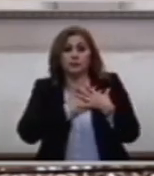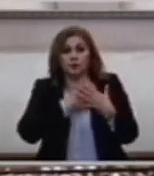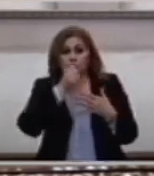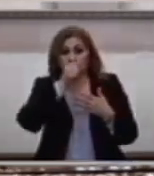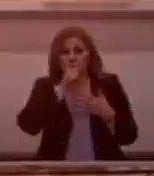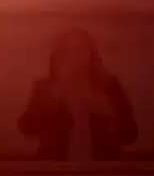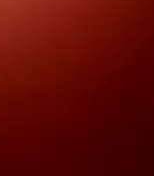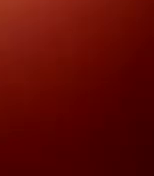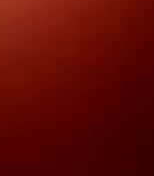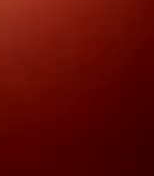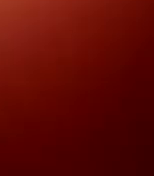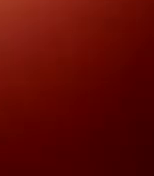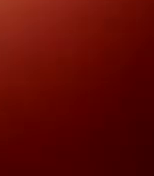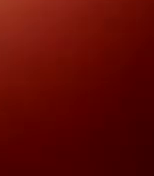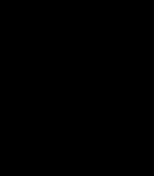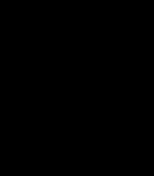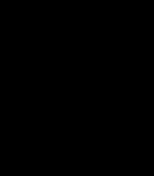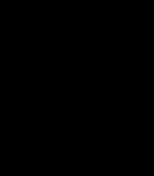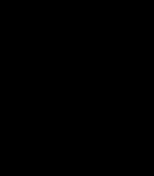De Pie